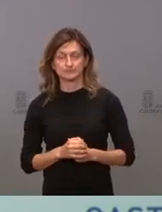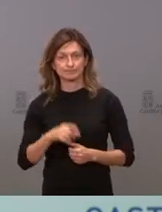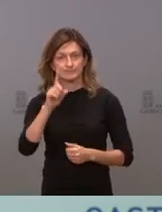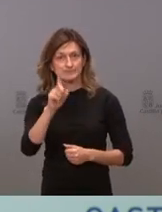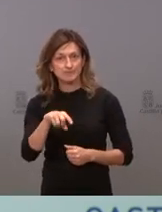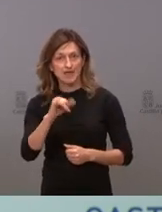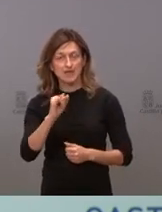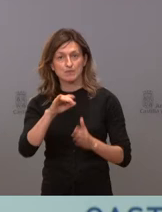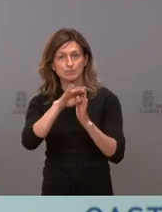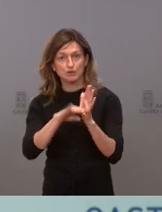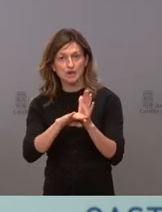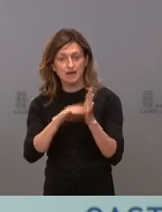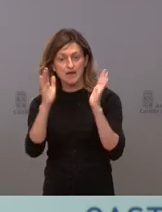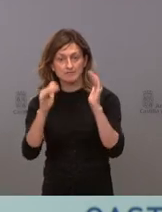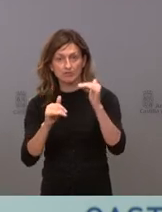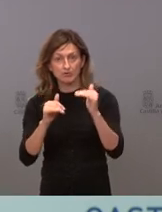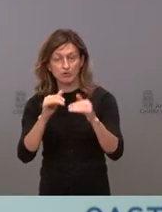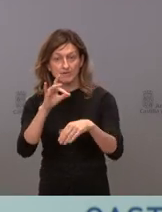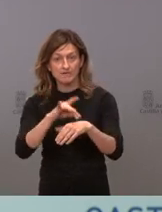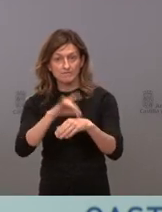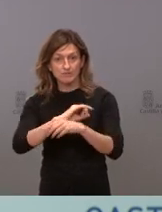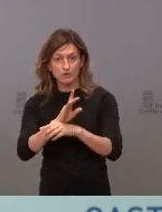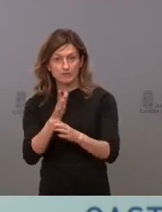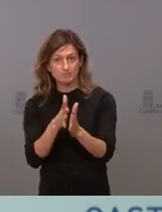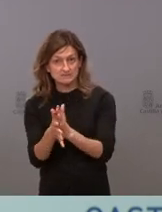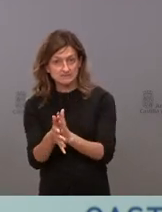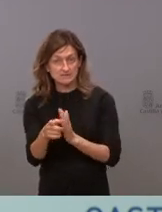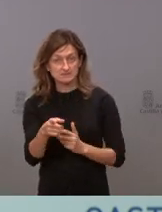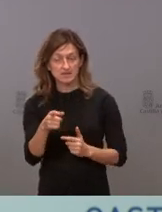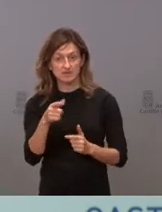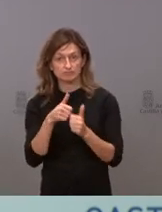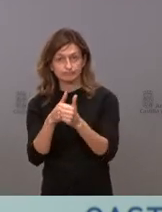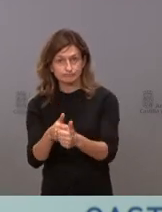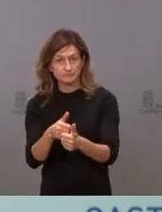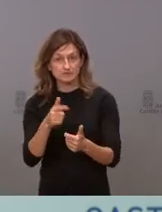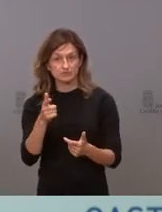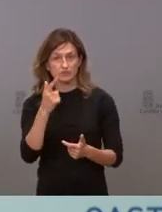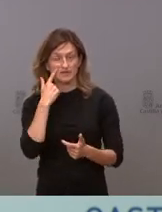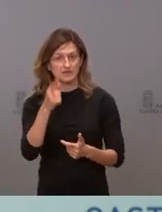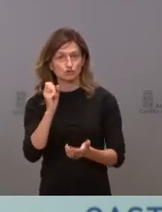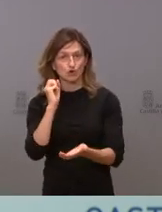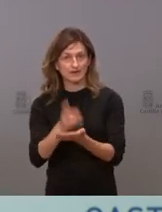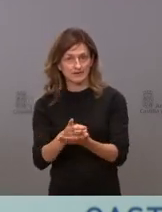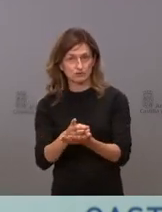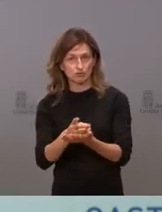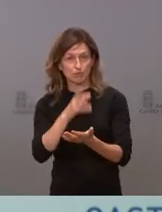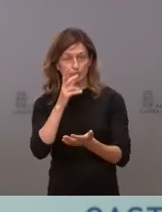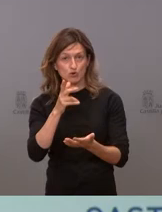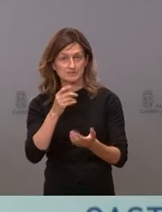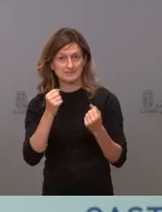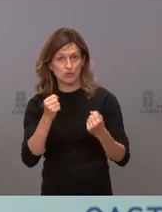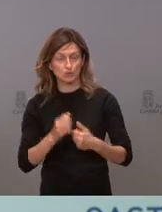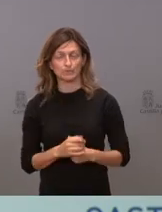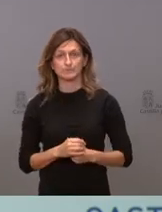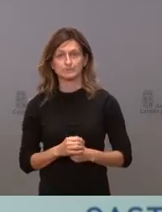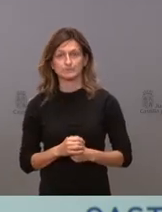un programa de atención integral al paciente con COVID persistente que probablemente va a ser uno de los retos de la salud. Y esto lo hemos hecho